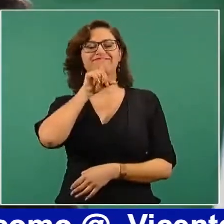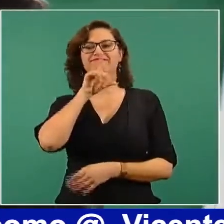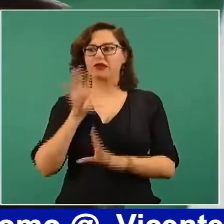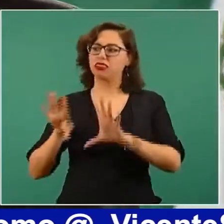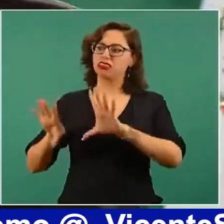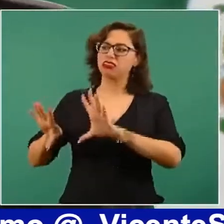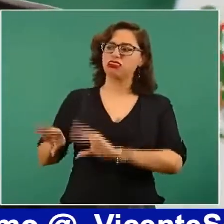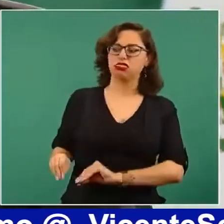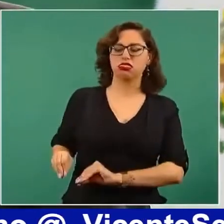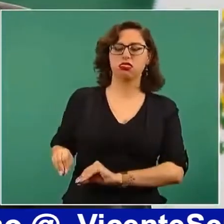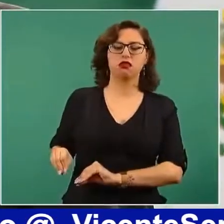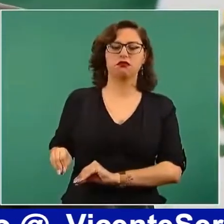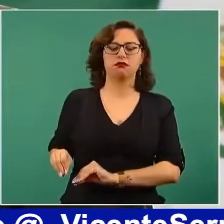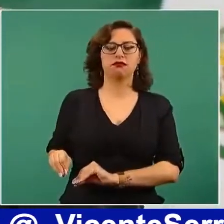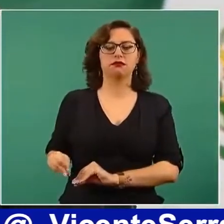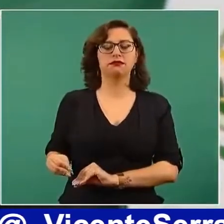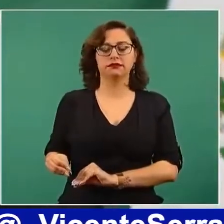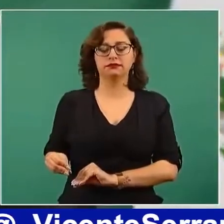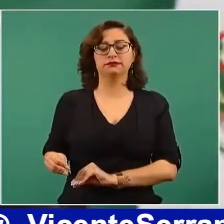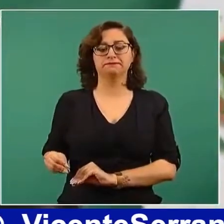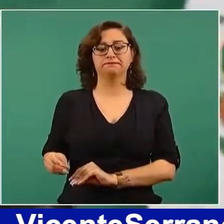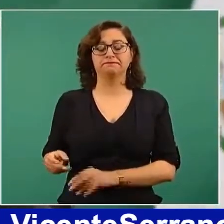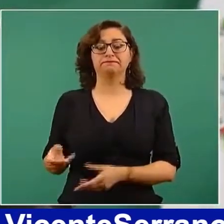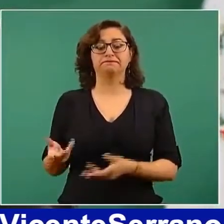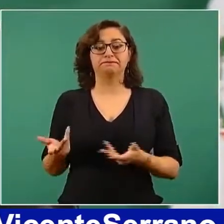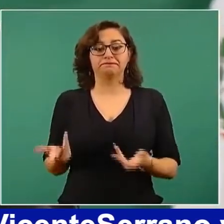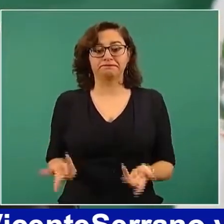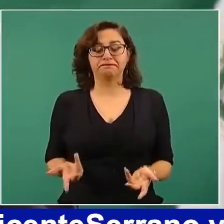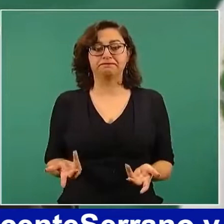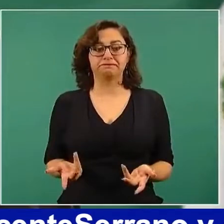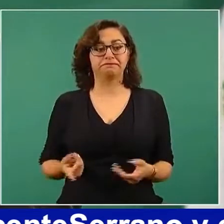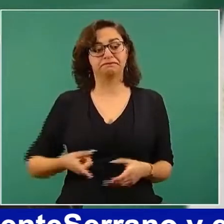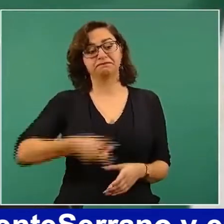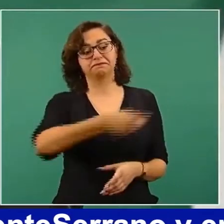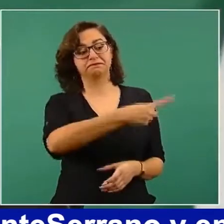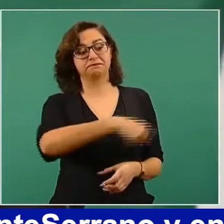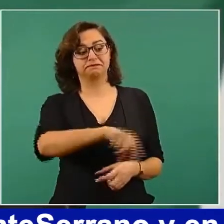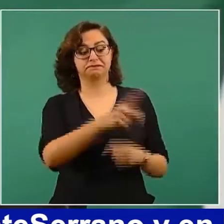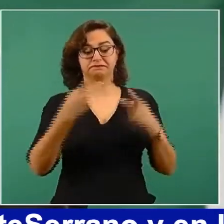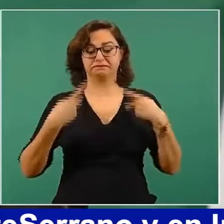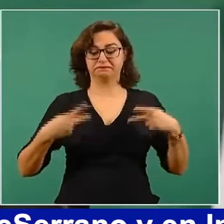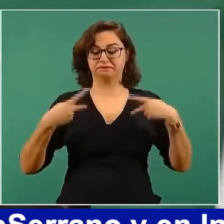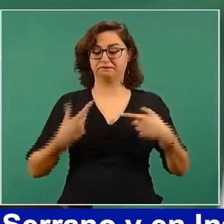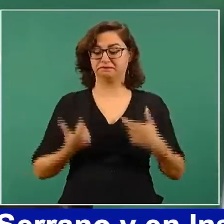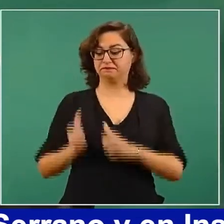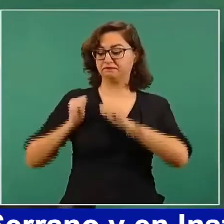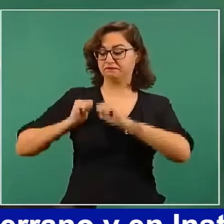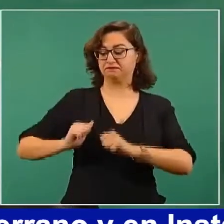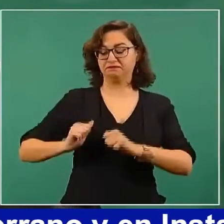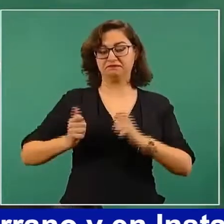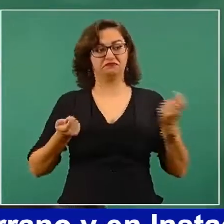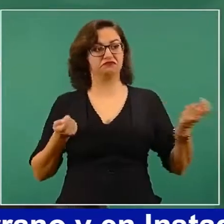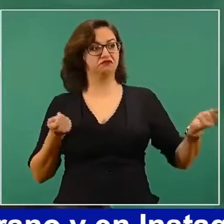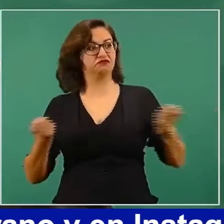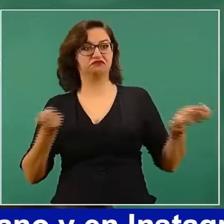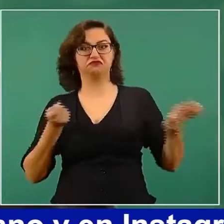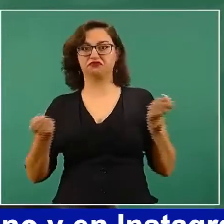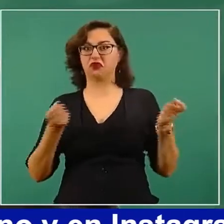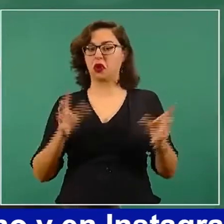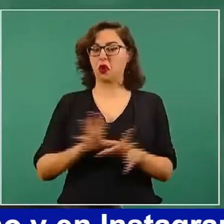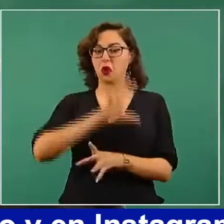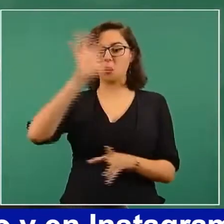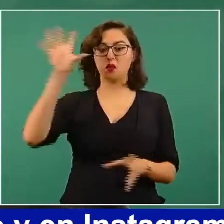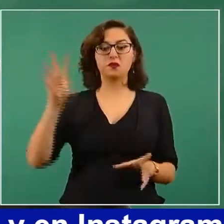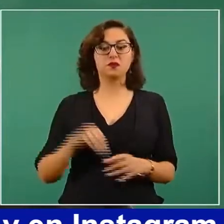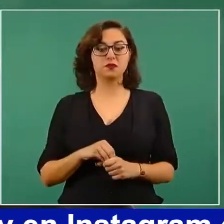Los que detentaban el poder lo controlaban todo. Tenían